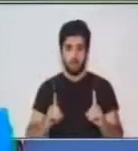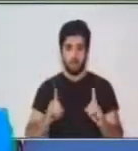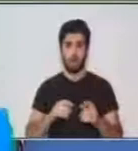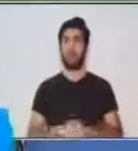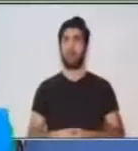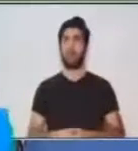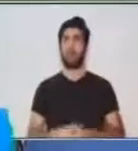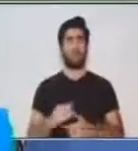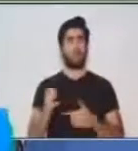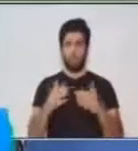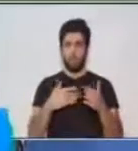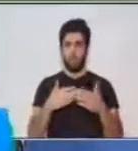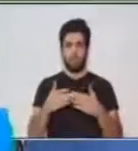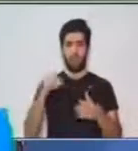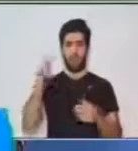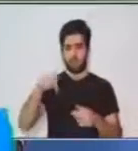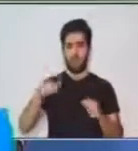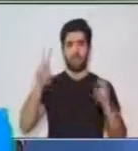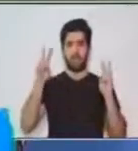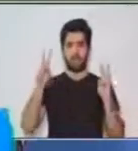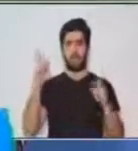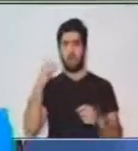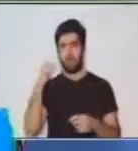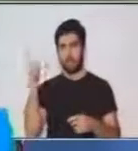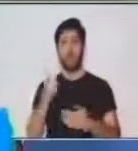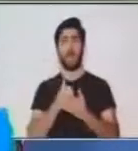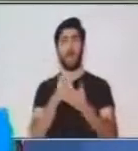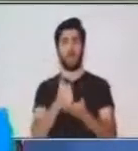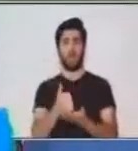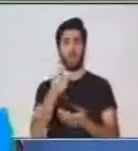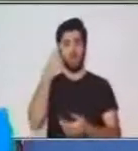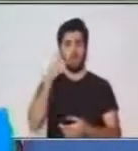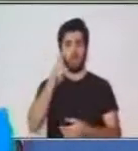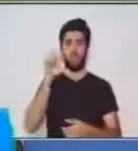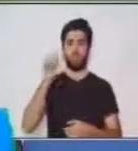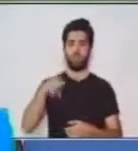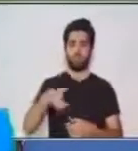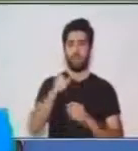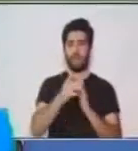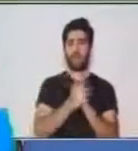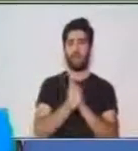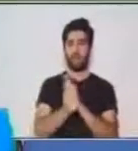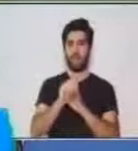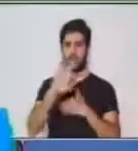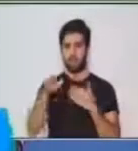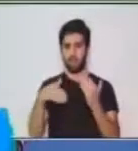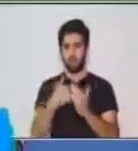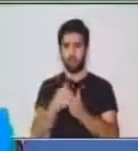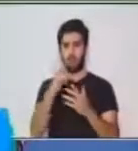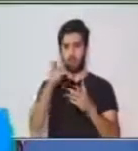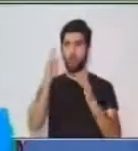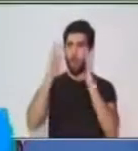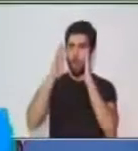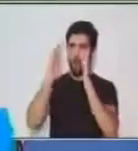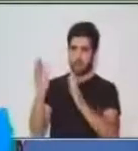este tema le ayudará a ejercitar habilidades y destrezas como la atención,